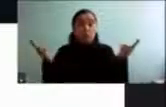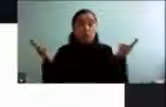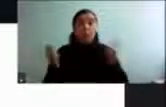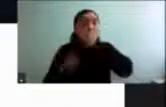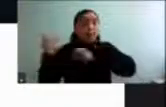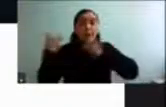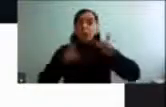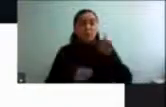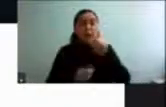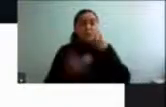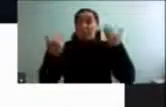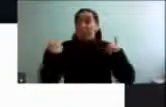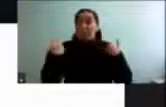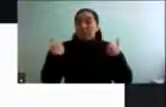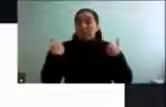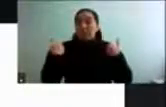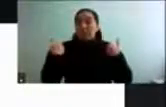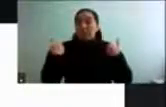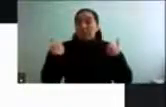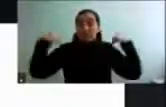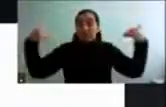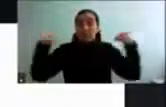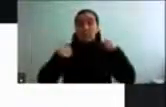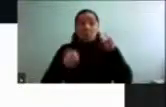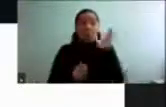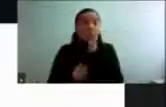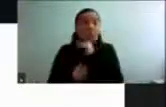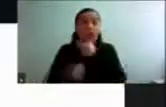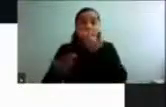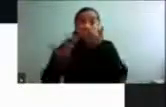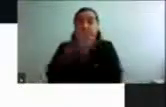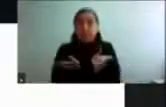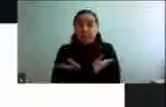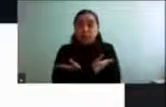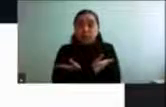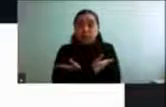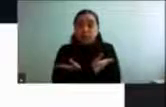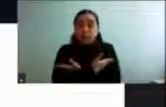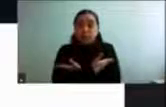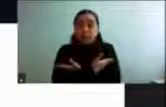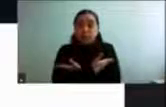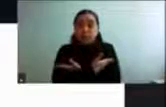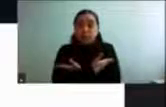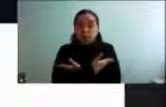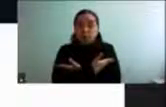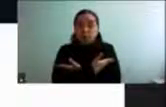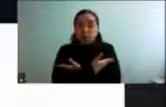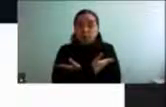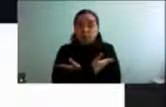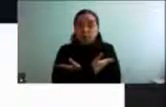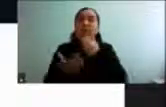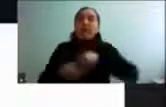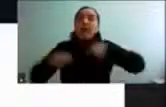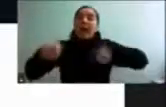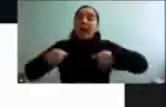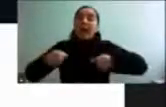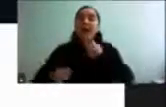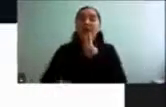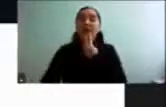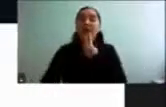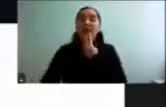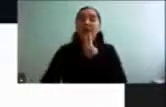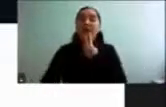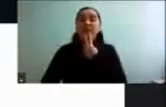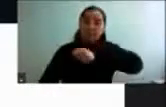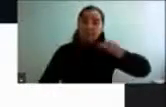Y esto está teniendo implicancias directas no solo en la salud, sino también en la calidad de vida de las personas. Es así